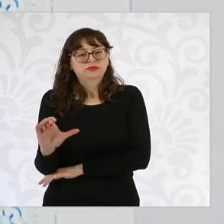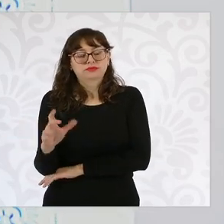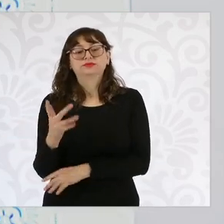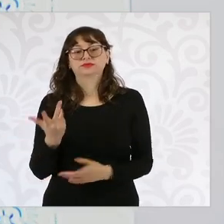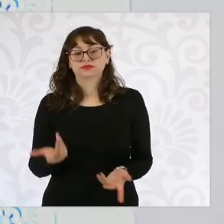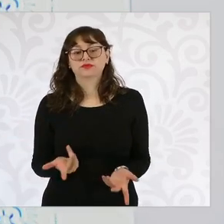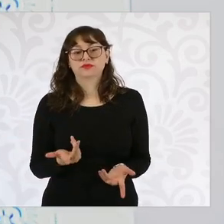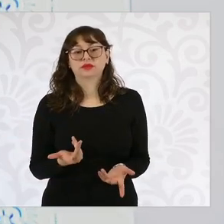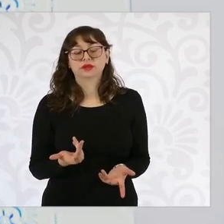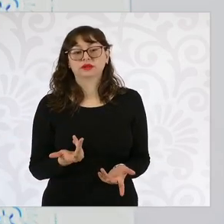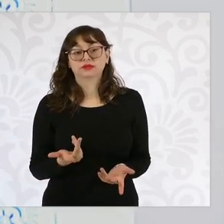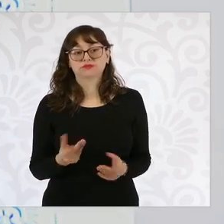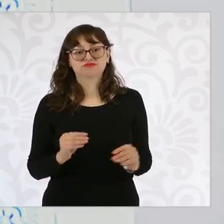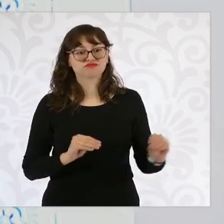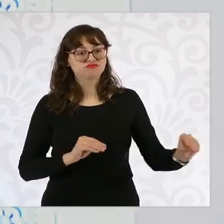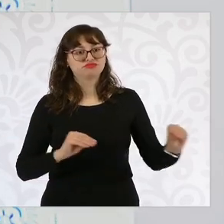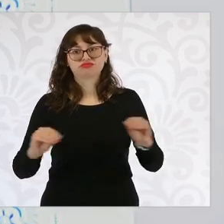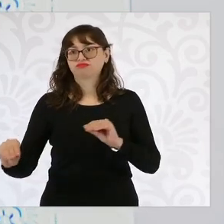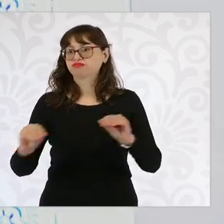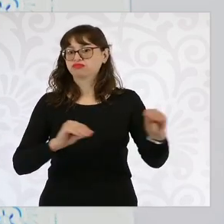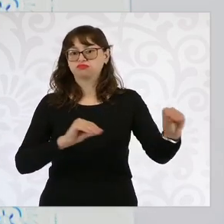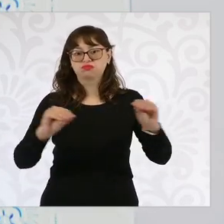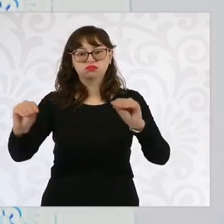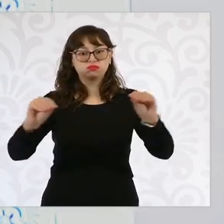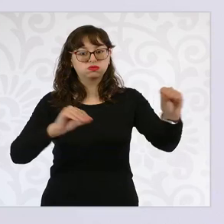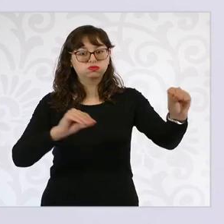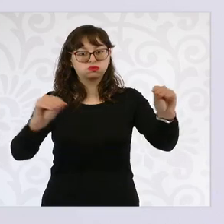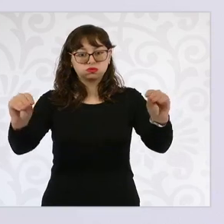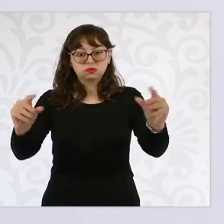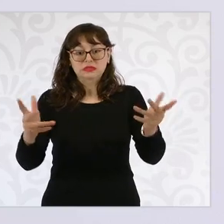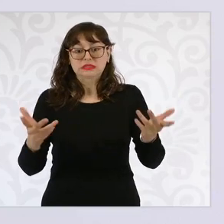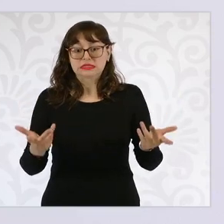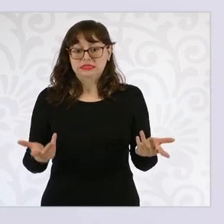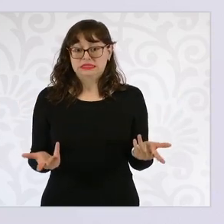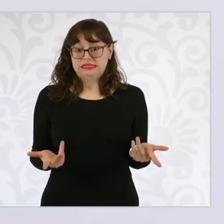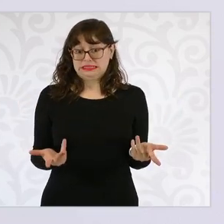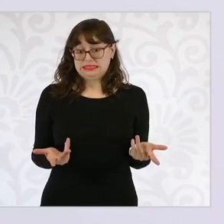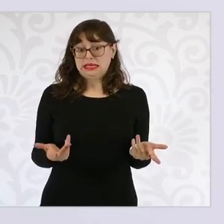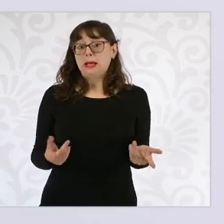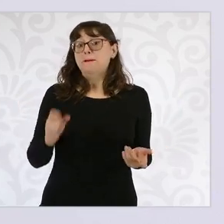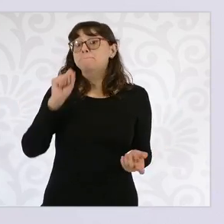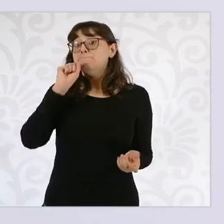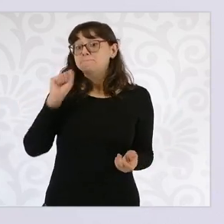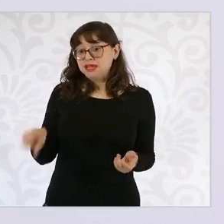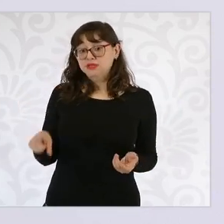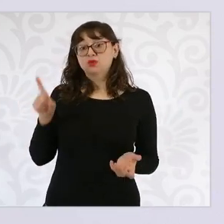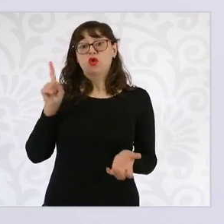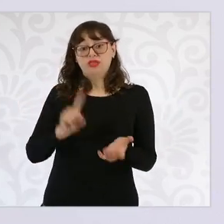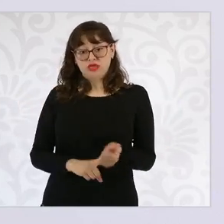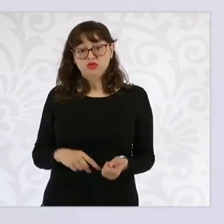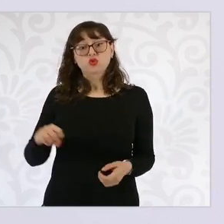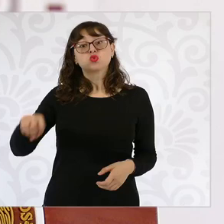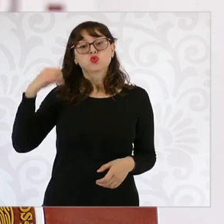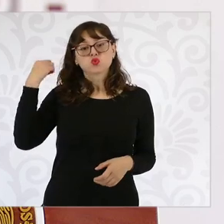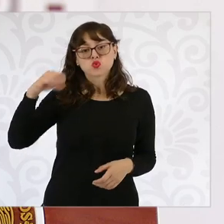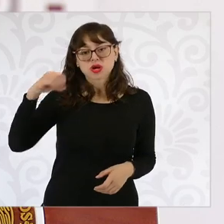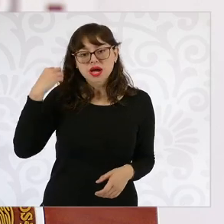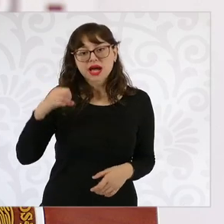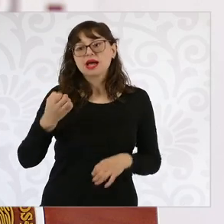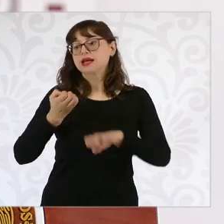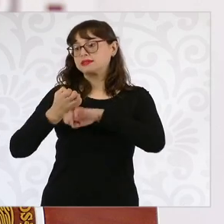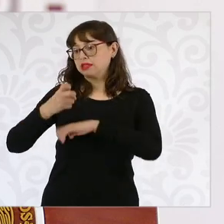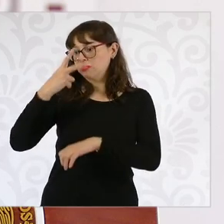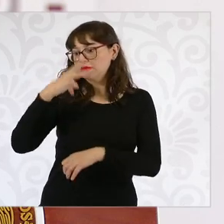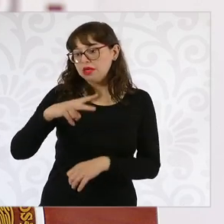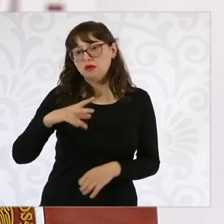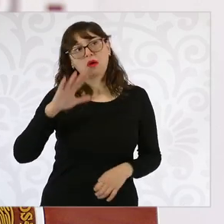los estados, pero no sólo, inclusive en el propio Oaxaca hay quien contrata o en el Estado de México o en